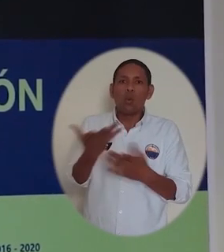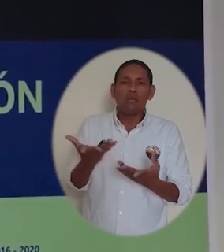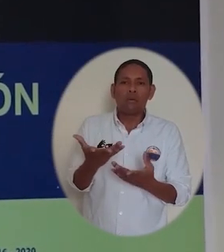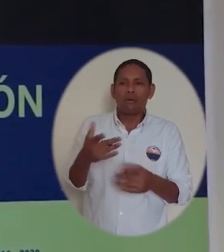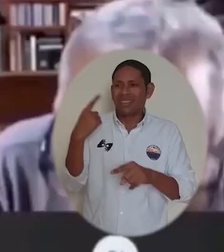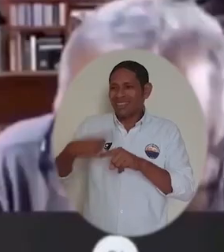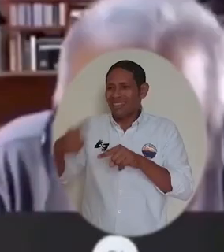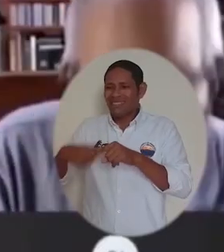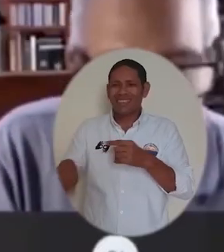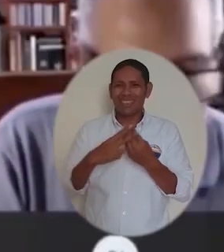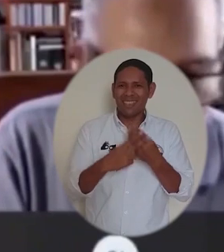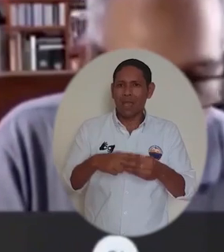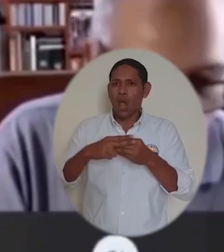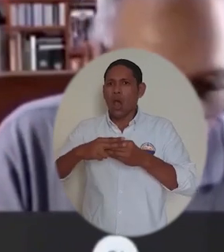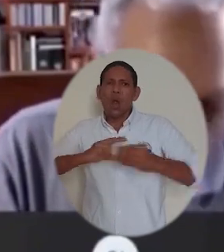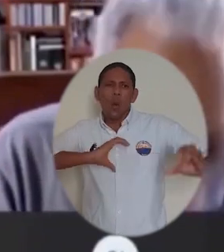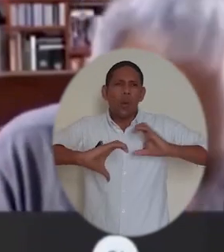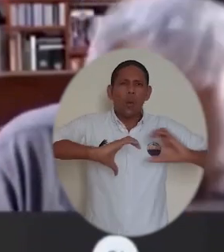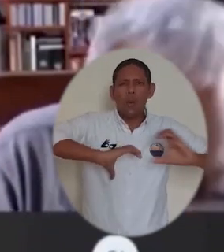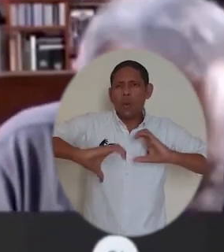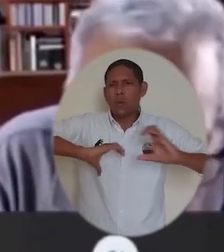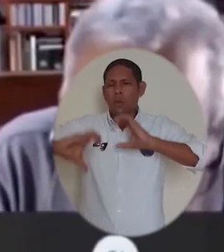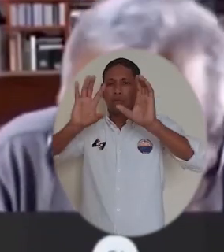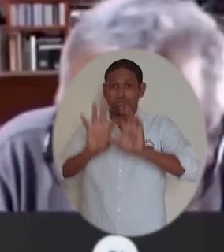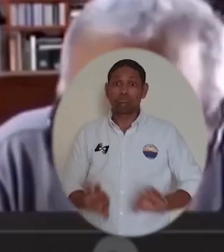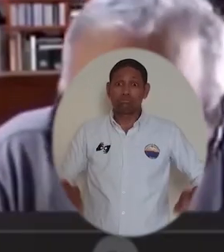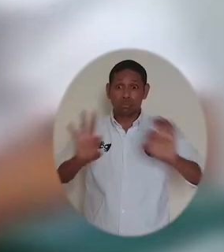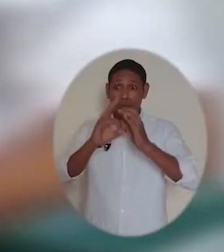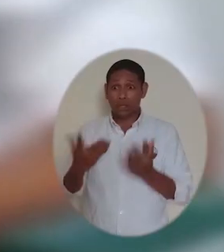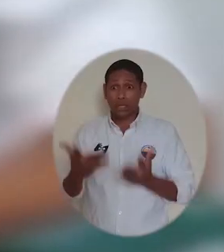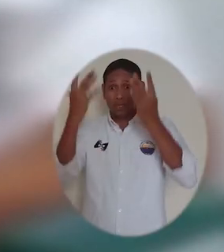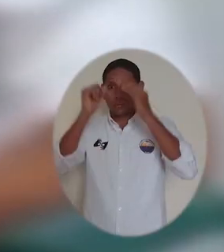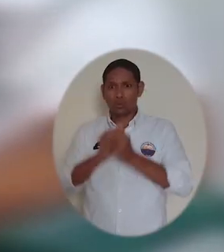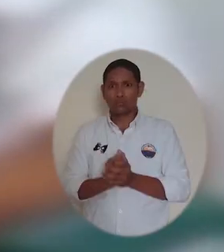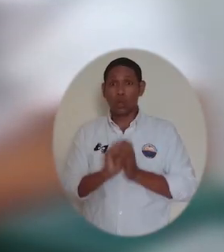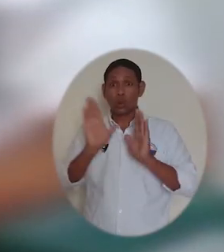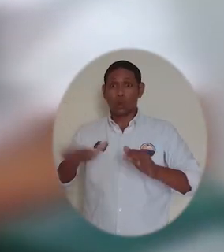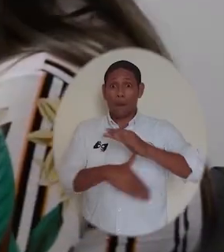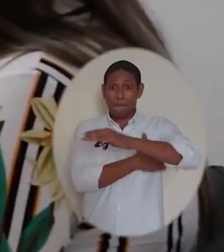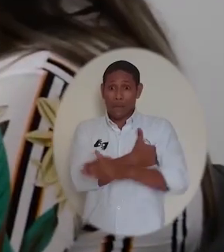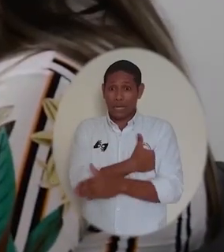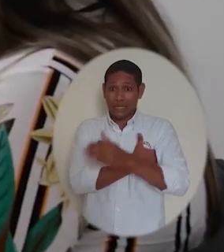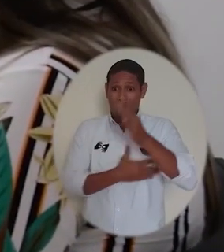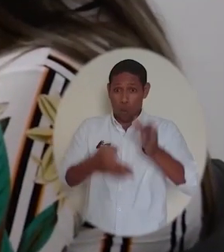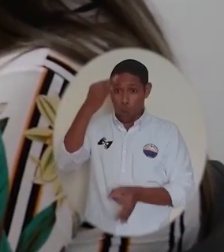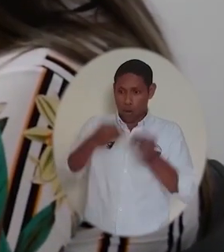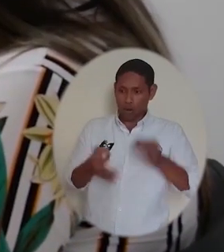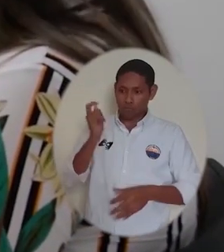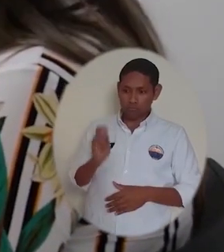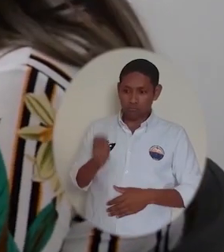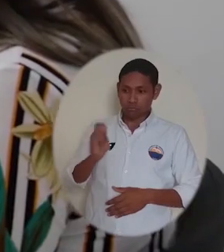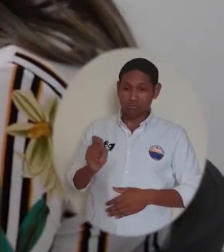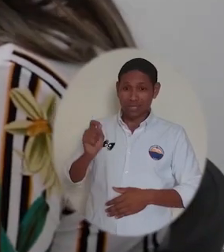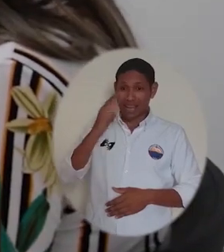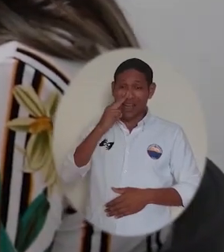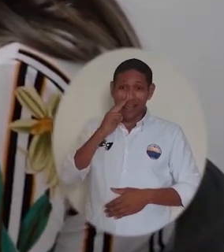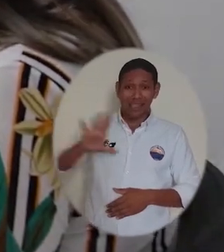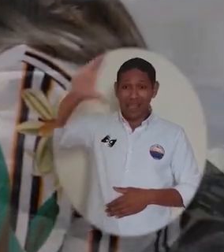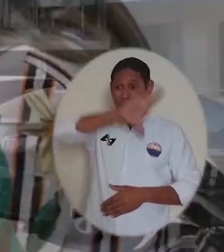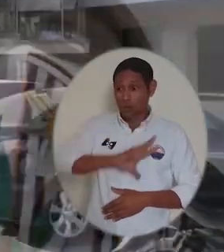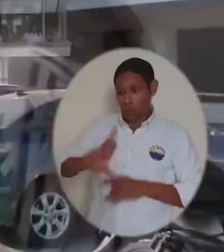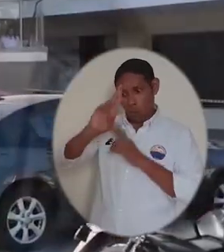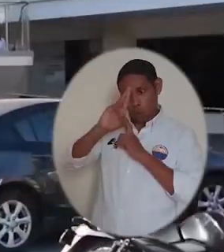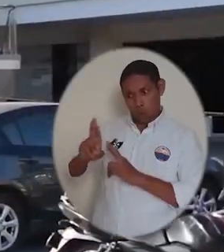a sus usuarios a través de diferentes herramientas de la información y la comunicación, acciones que recibieron un reconocimiento por parte del